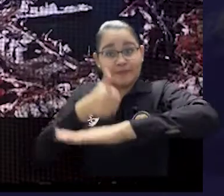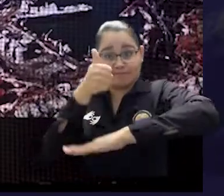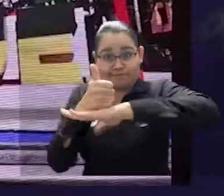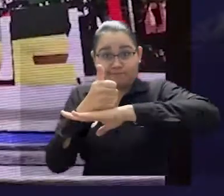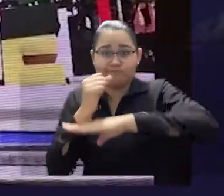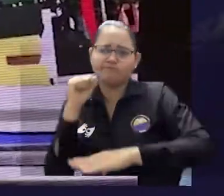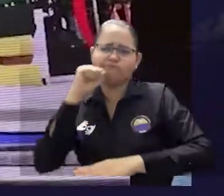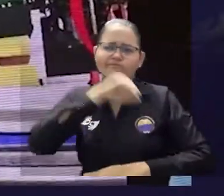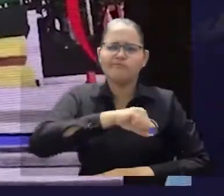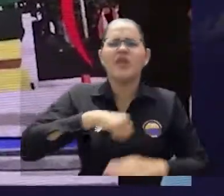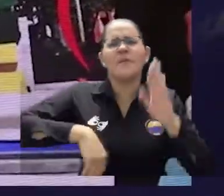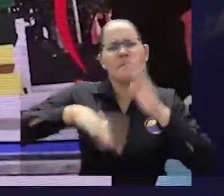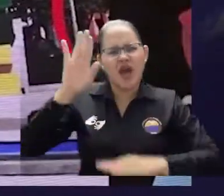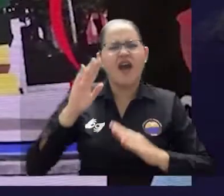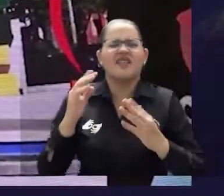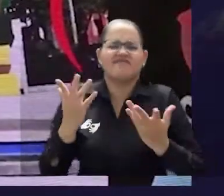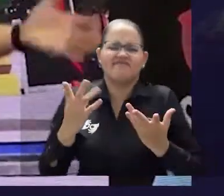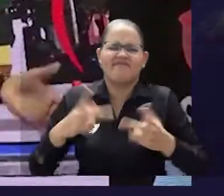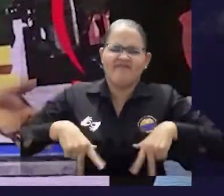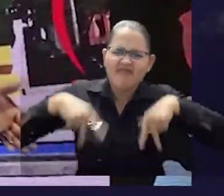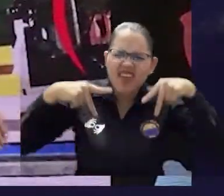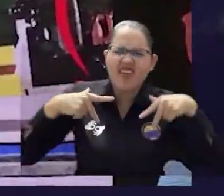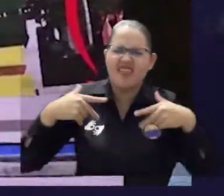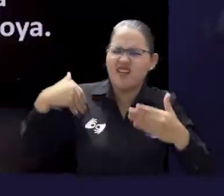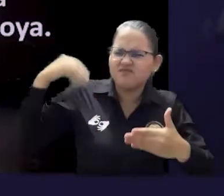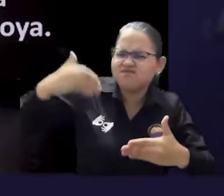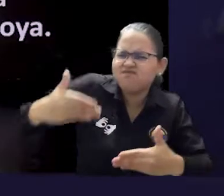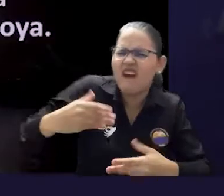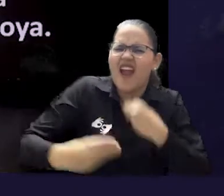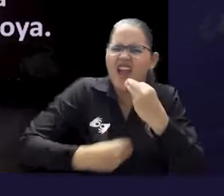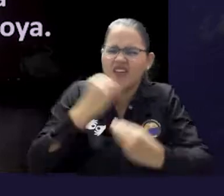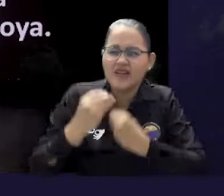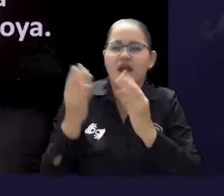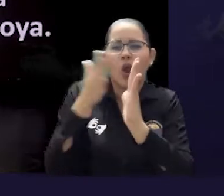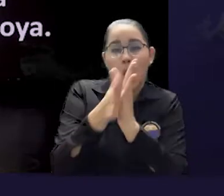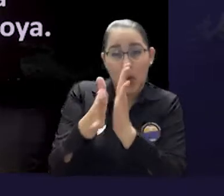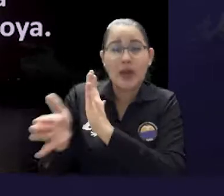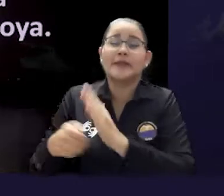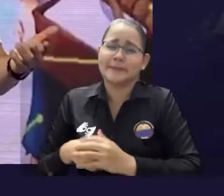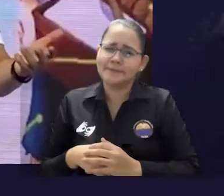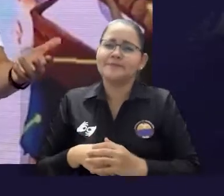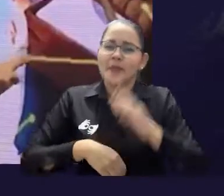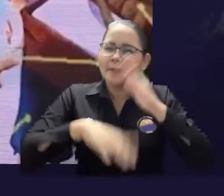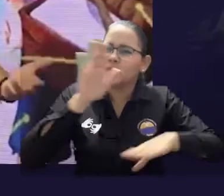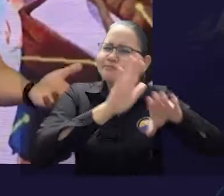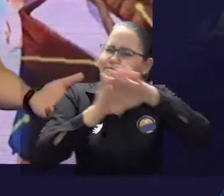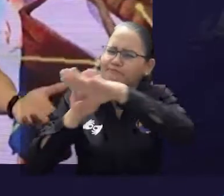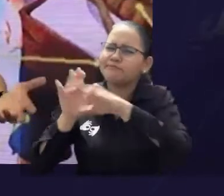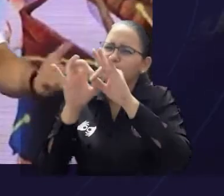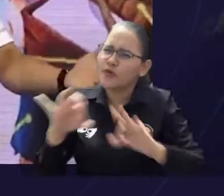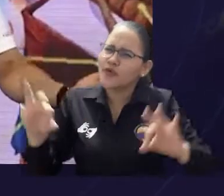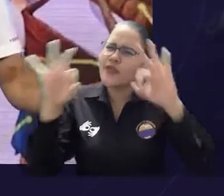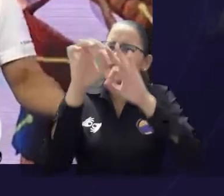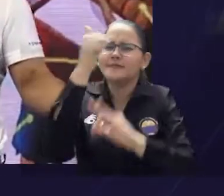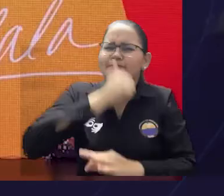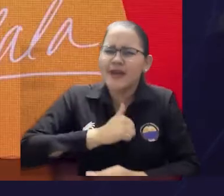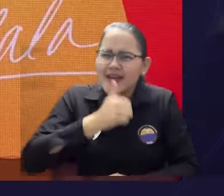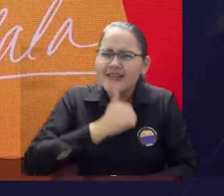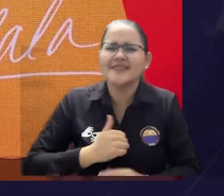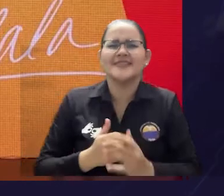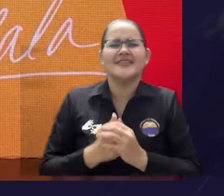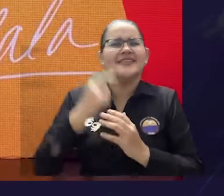Pablo Vera Salazar, compartió con los jóvenes su historia de vida, como invitación a la resiliencia, la